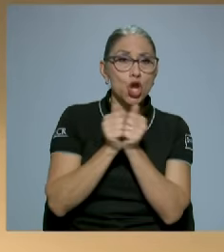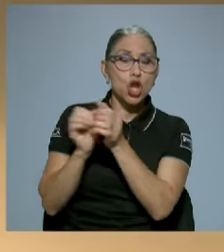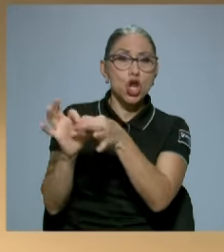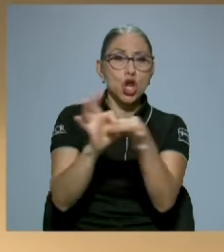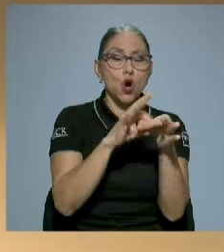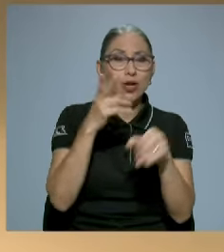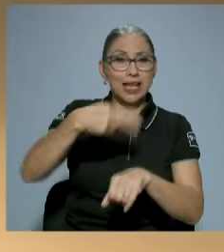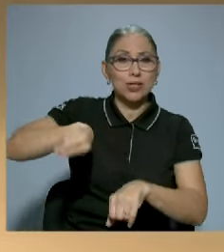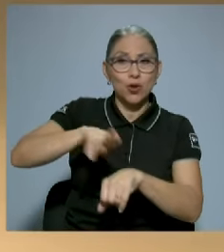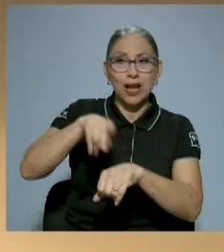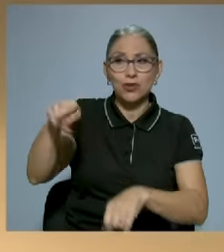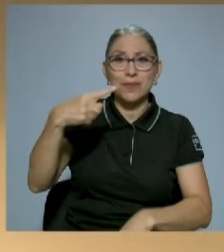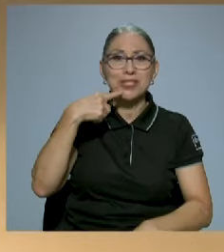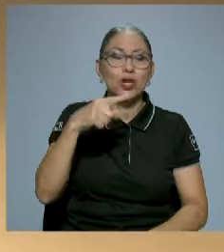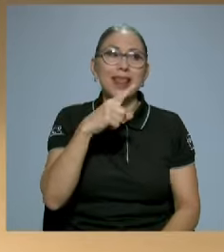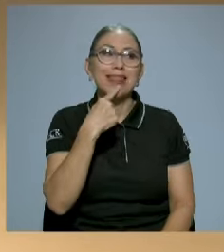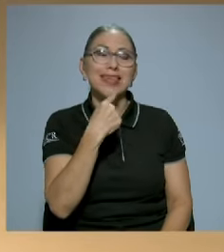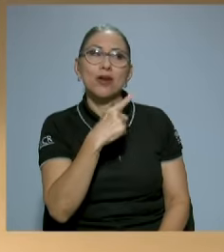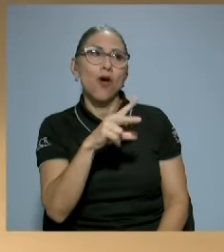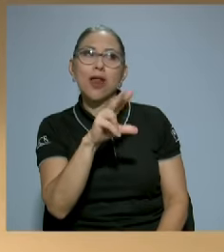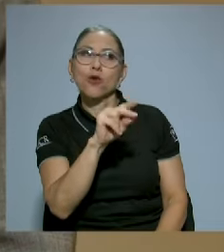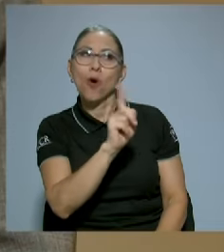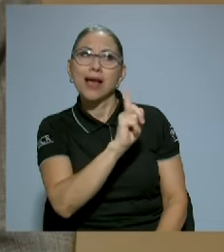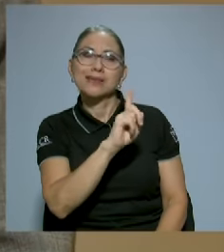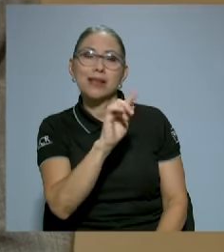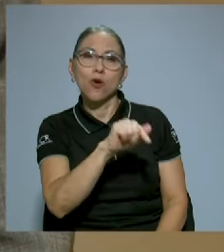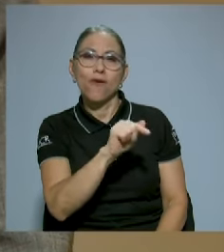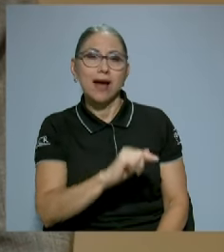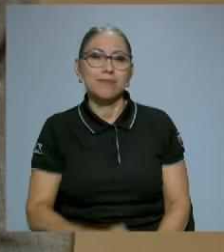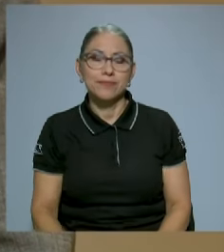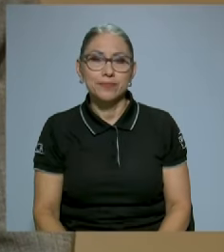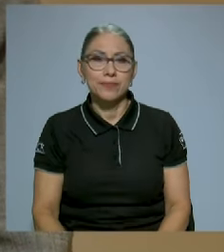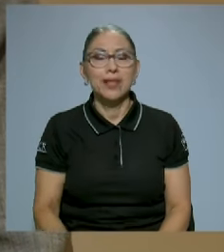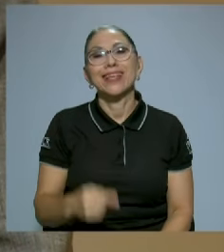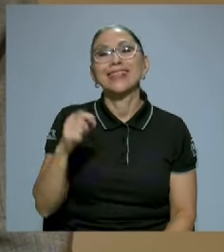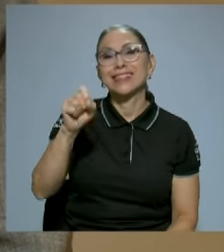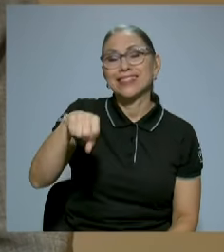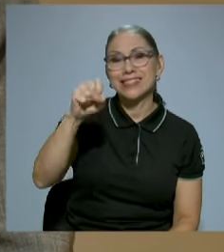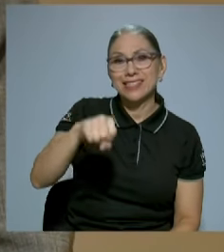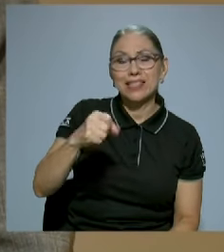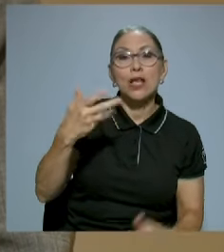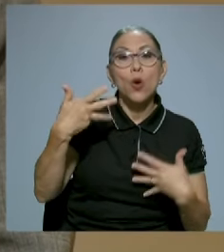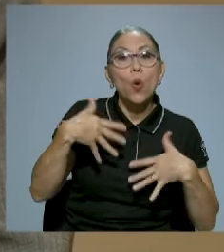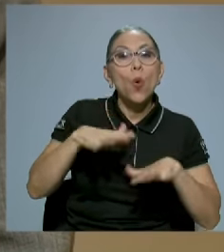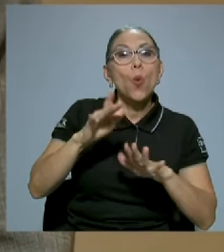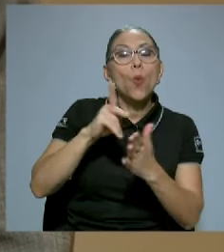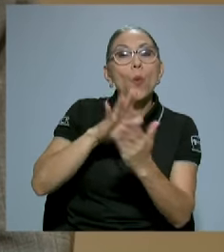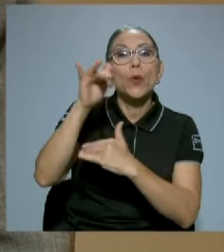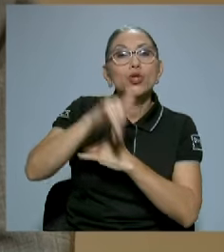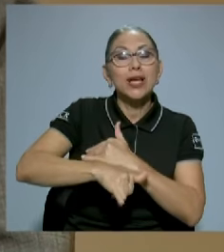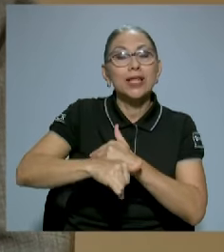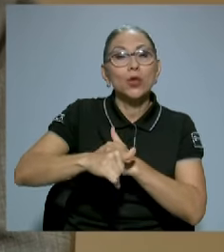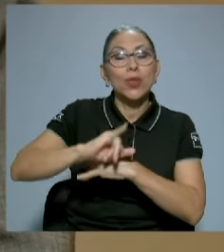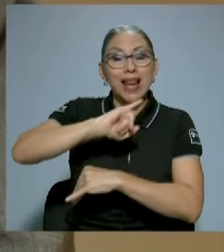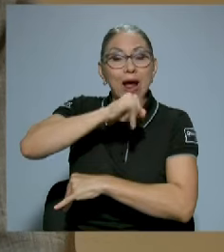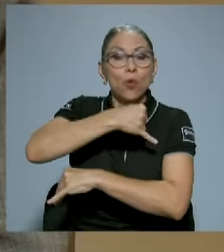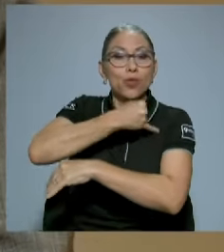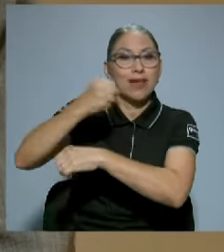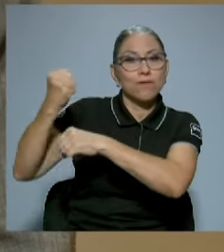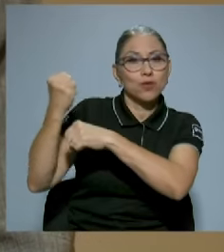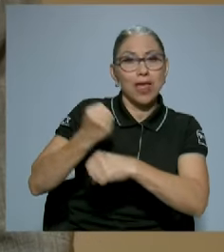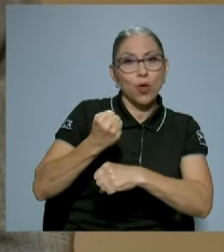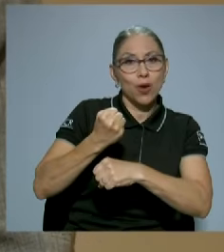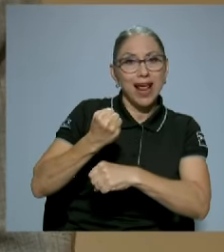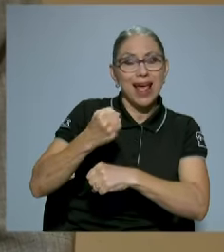creo que dijeron, no, pues así no va. Así es, hubo un proyecto de la Junta Fundadora, que